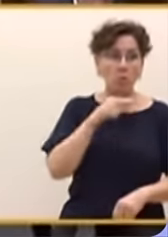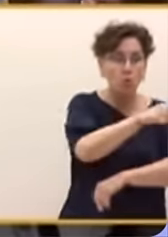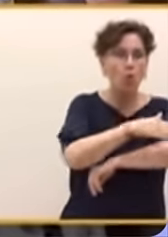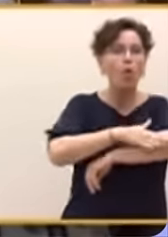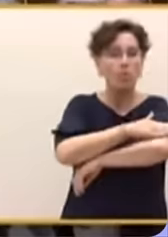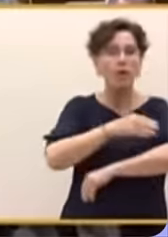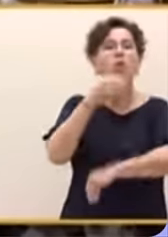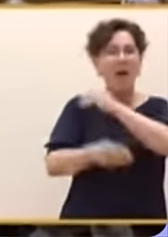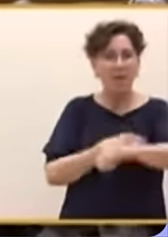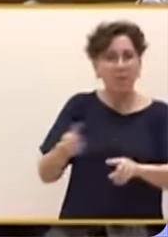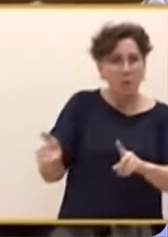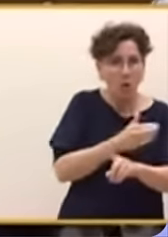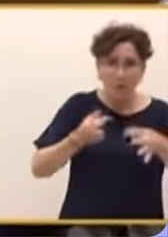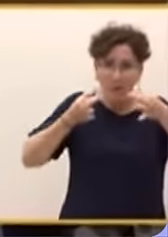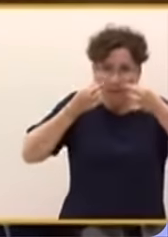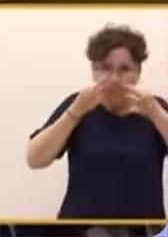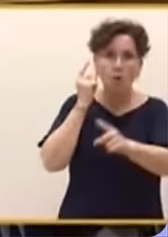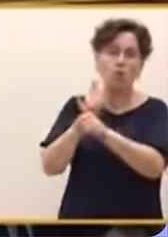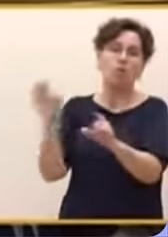oposición.